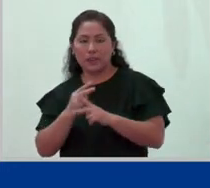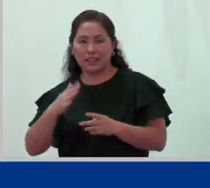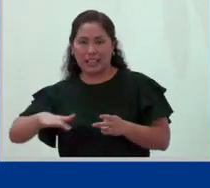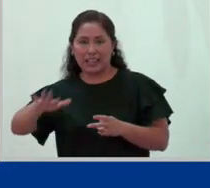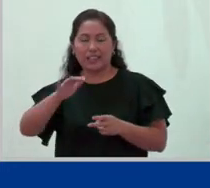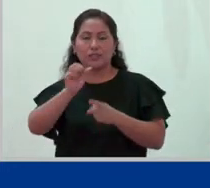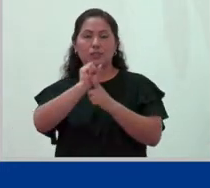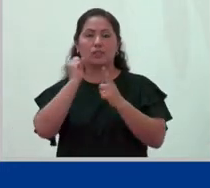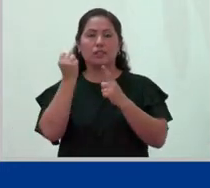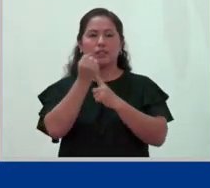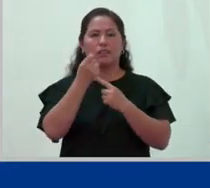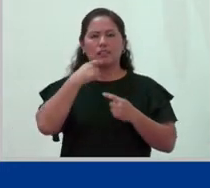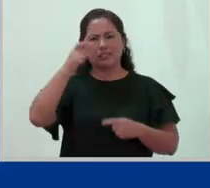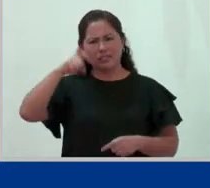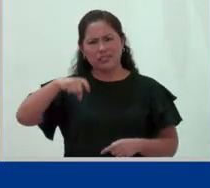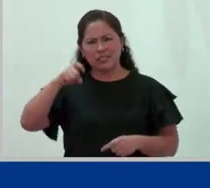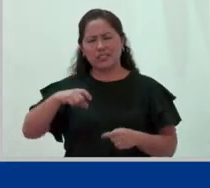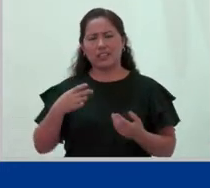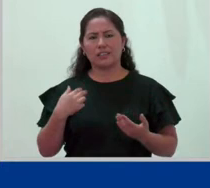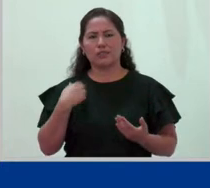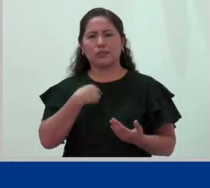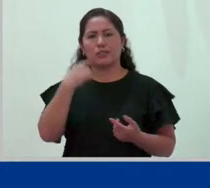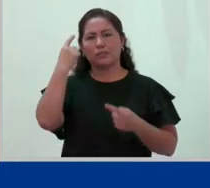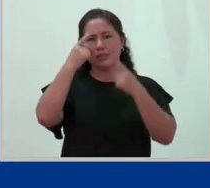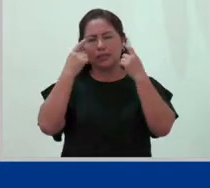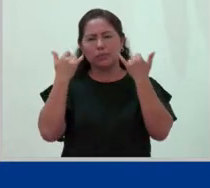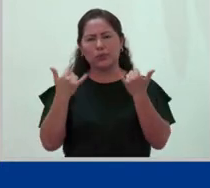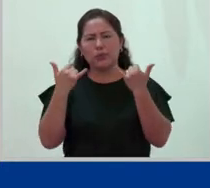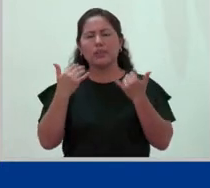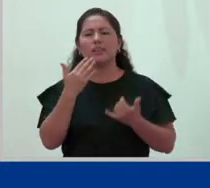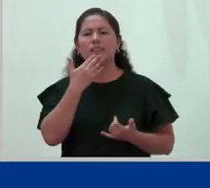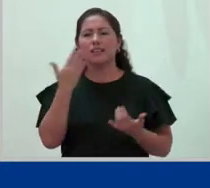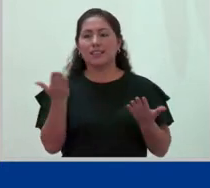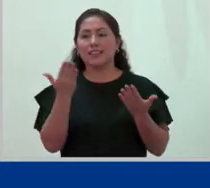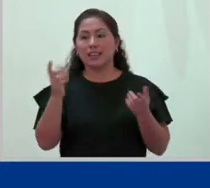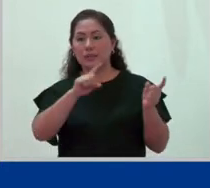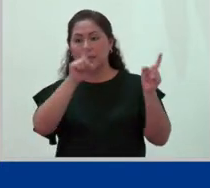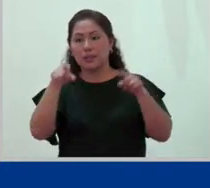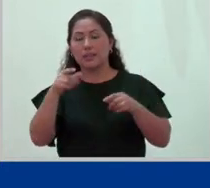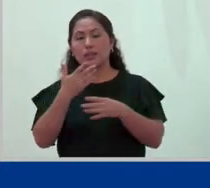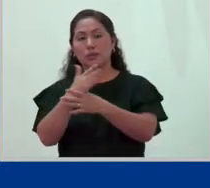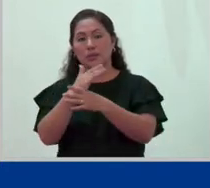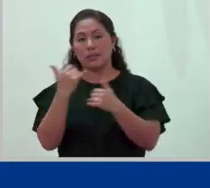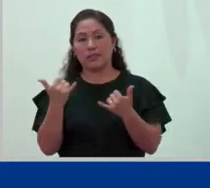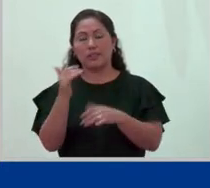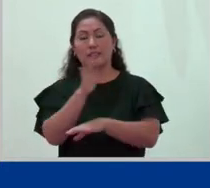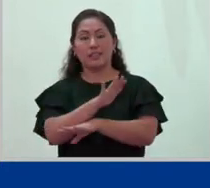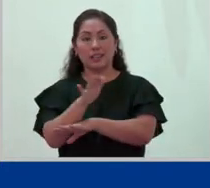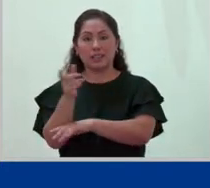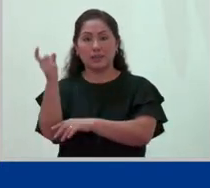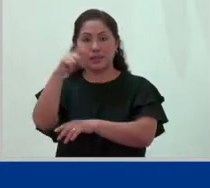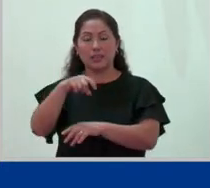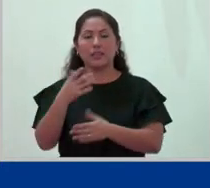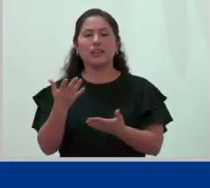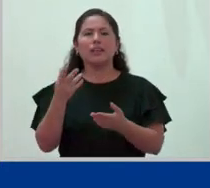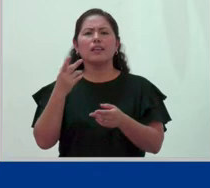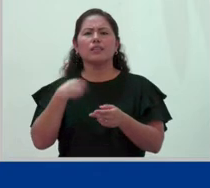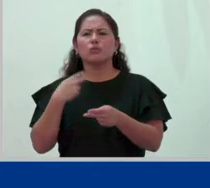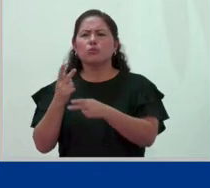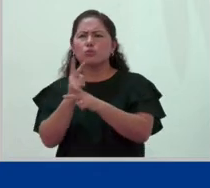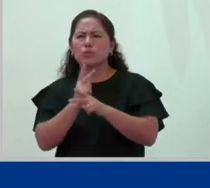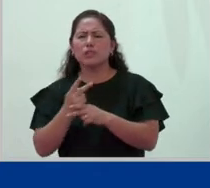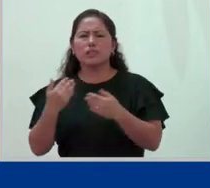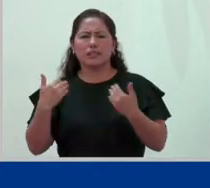indispensables. Pensemos el día de hoy, quienes estamos aquí compartiendo esta tarde, qué cuidados hemos